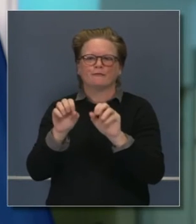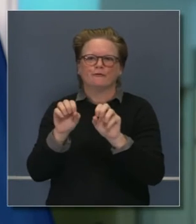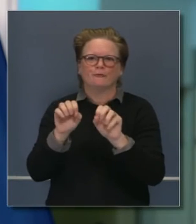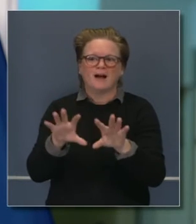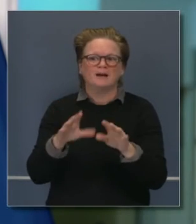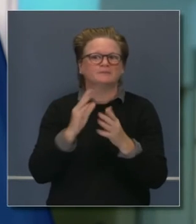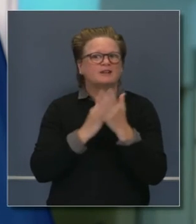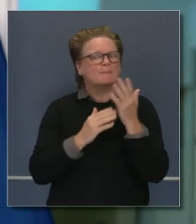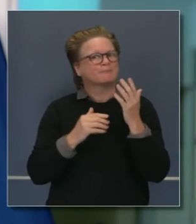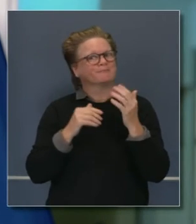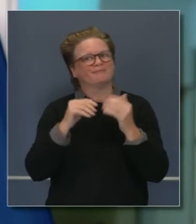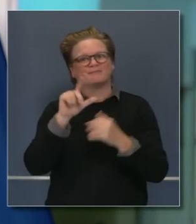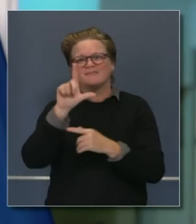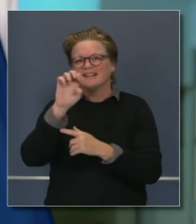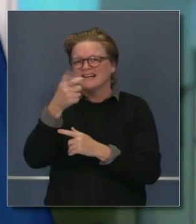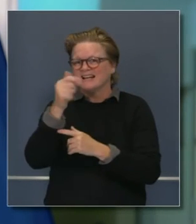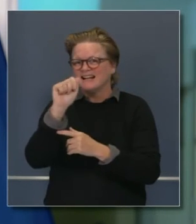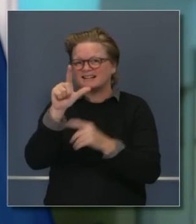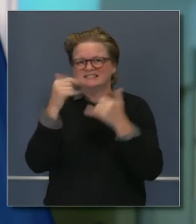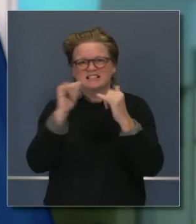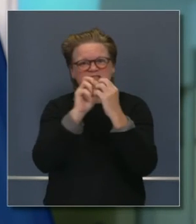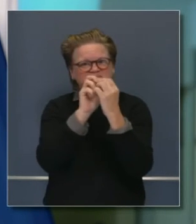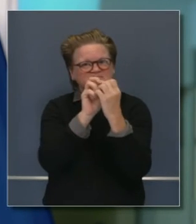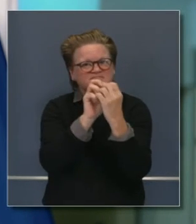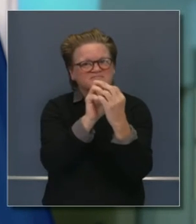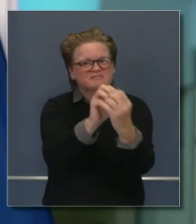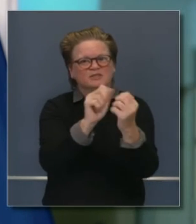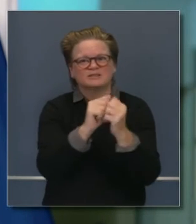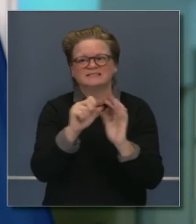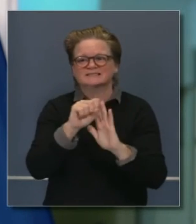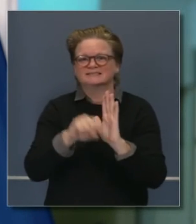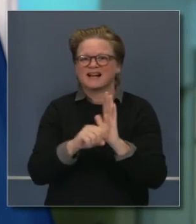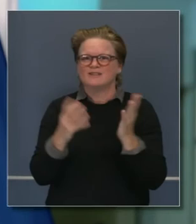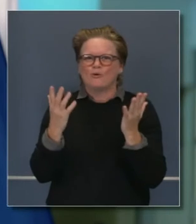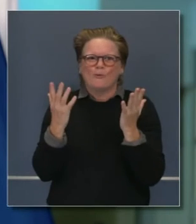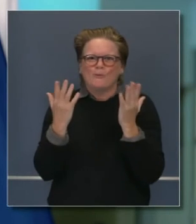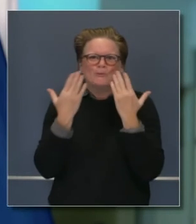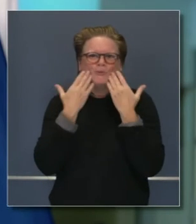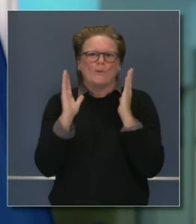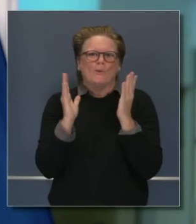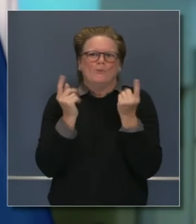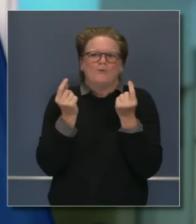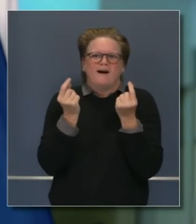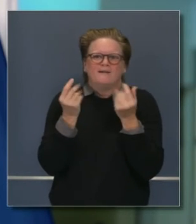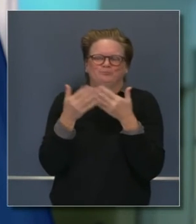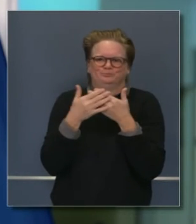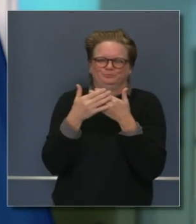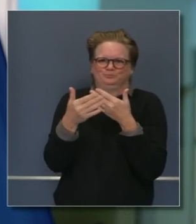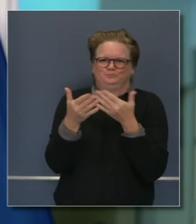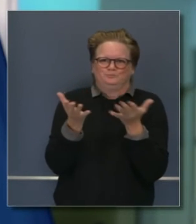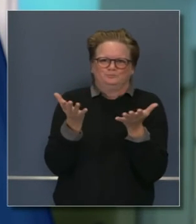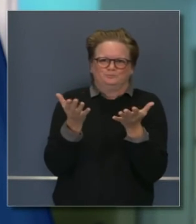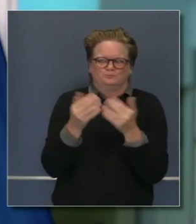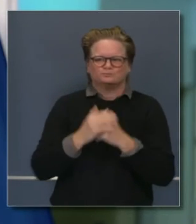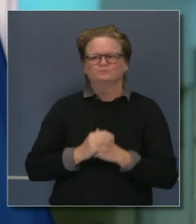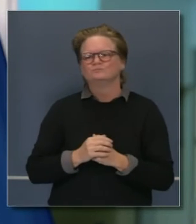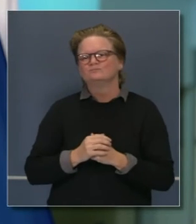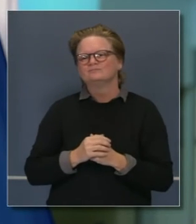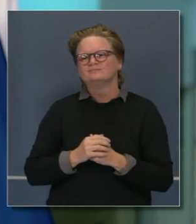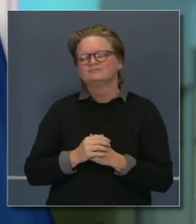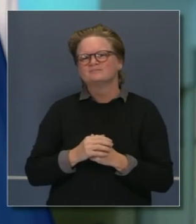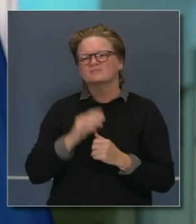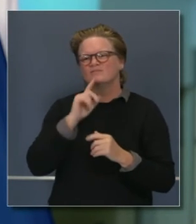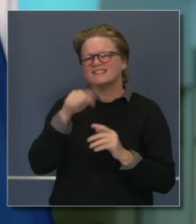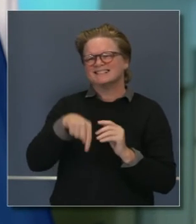van a interrumpir la autonomía bien establecida en California bajo el